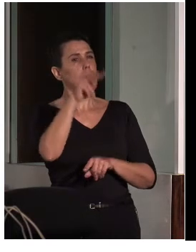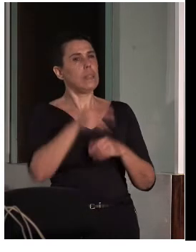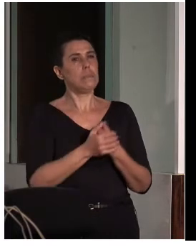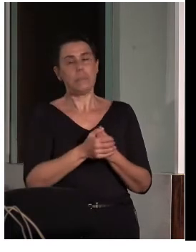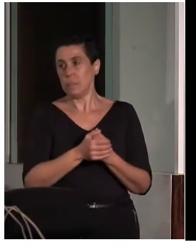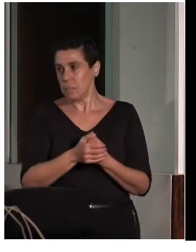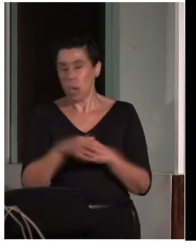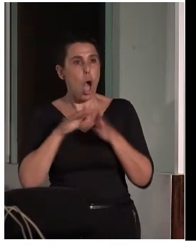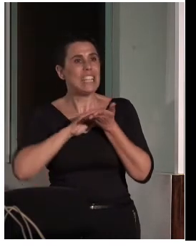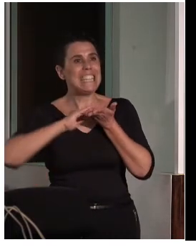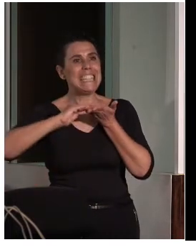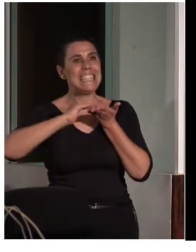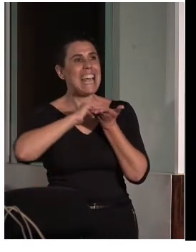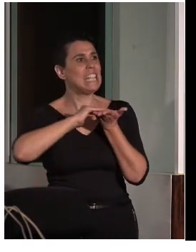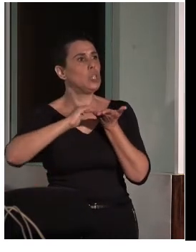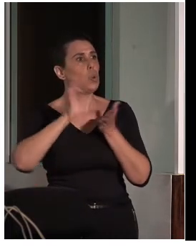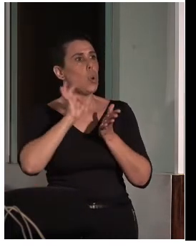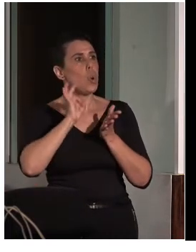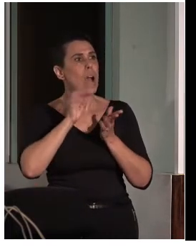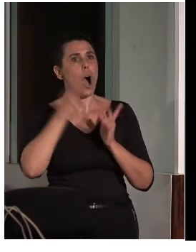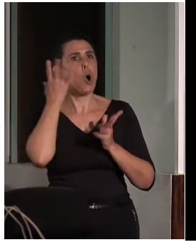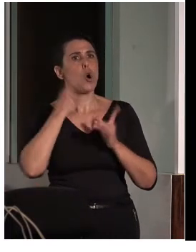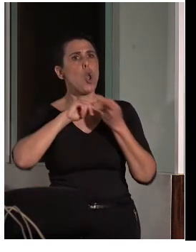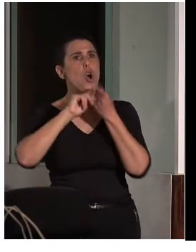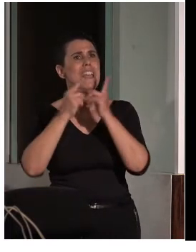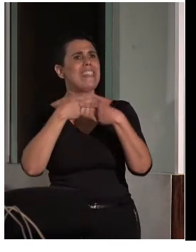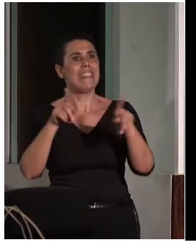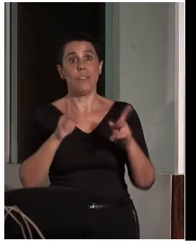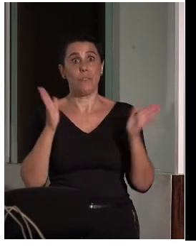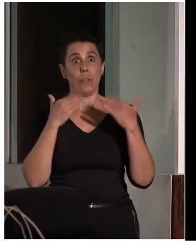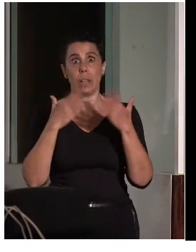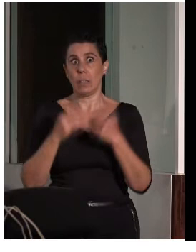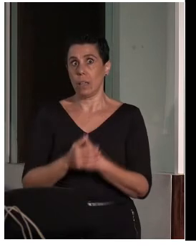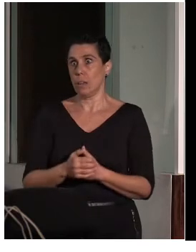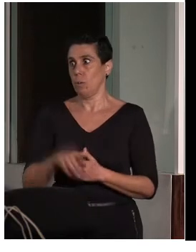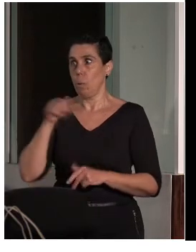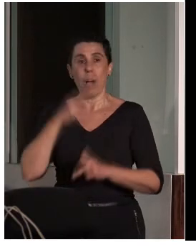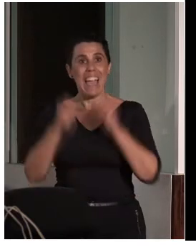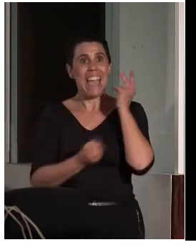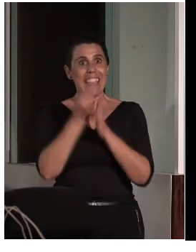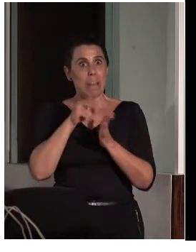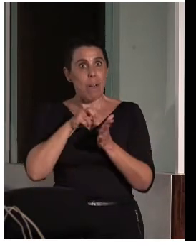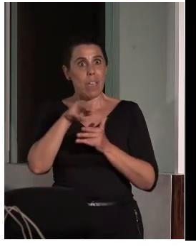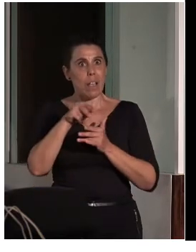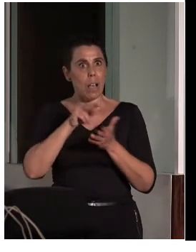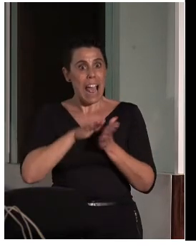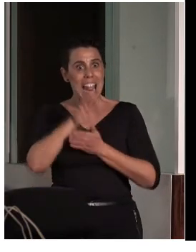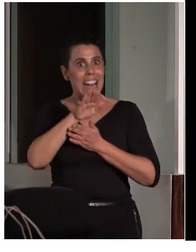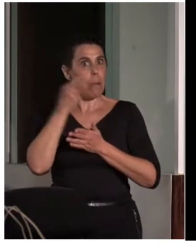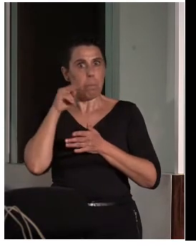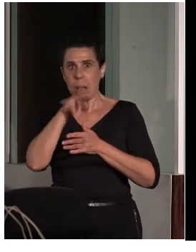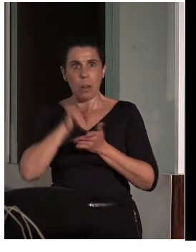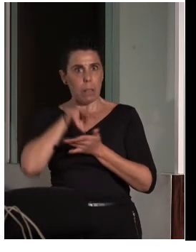color ni de textura, con lo cual yo, cuando he entrado esta mañana, por poco me llevo la rampa por delante, porque no la he visto.